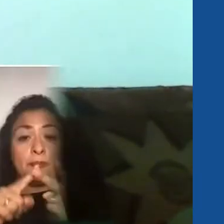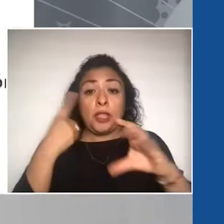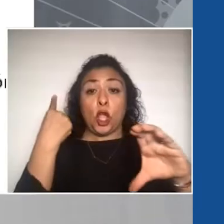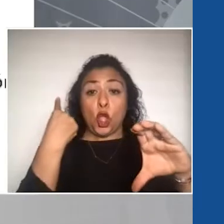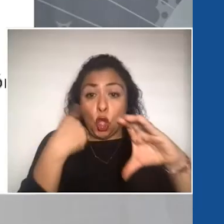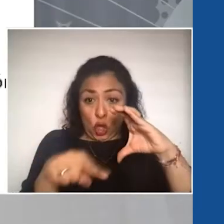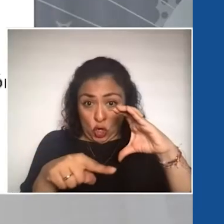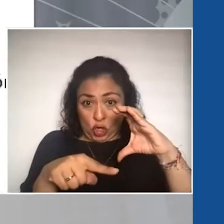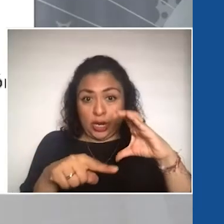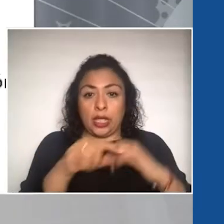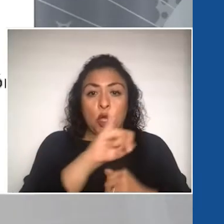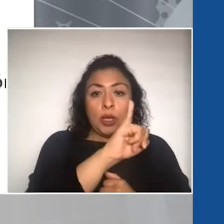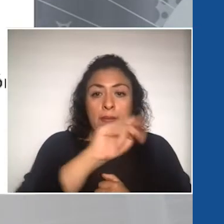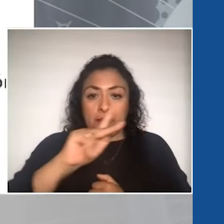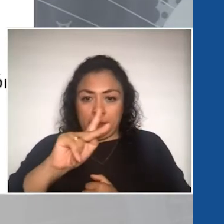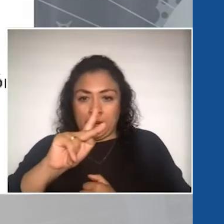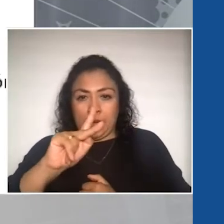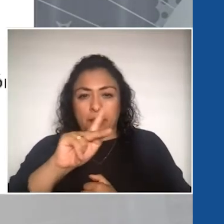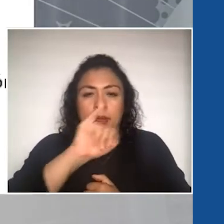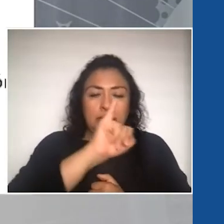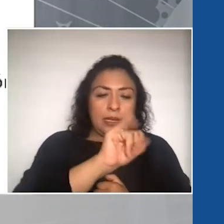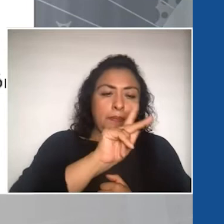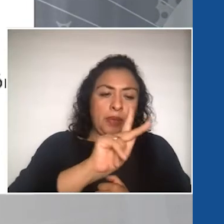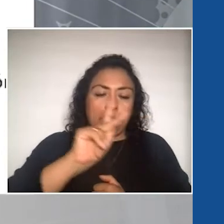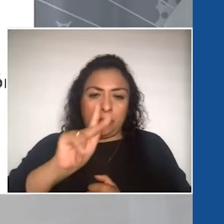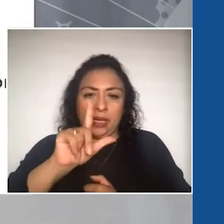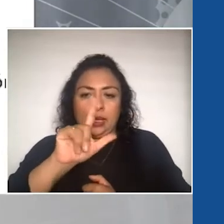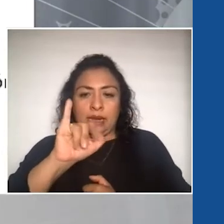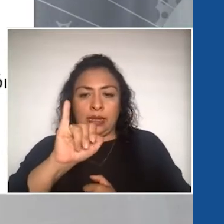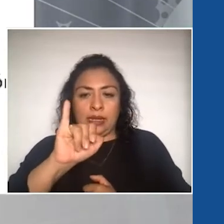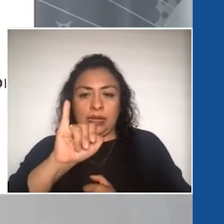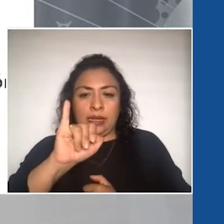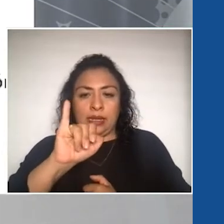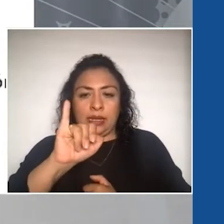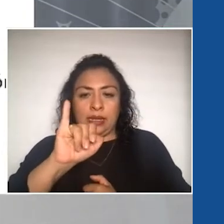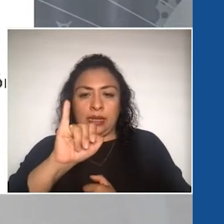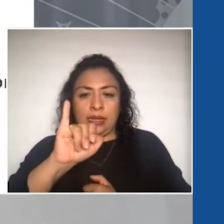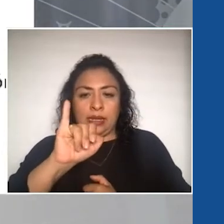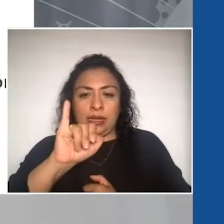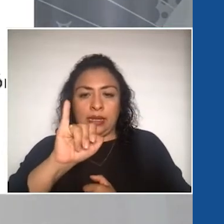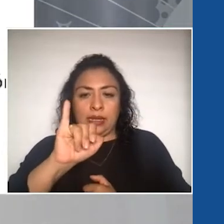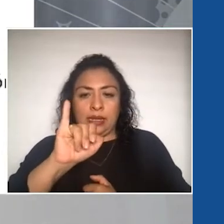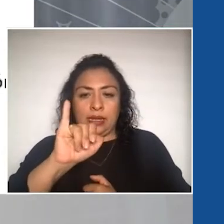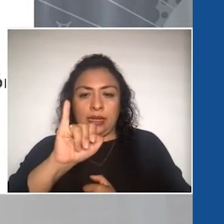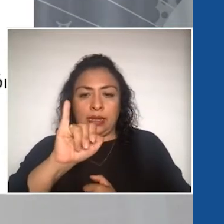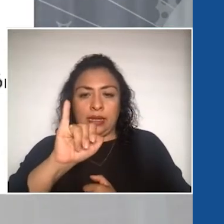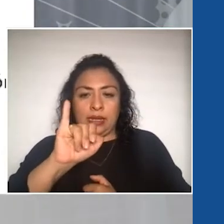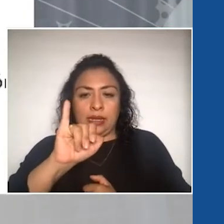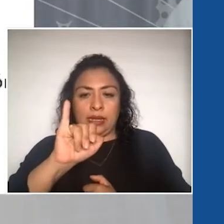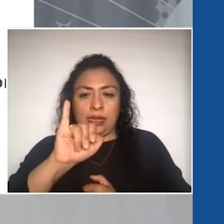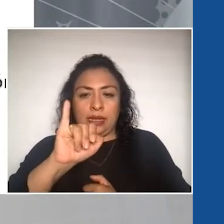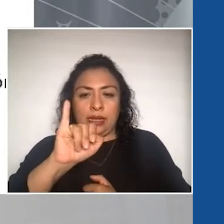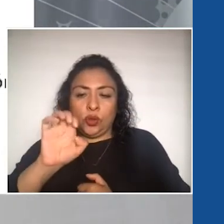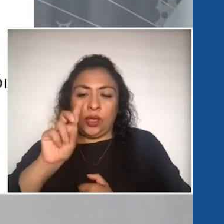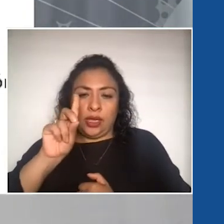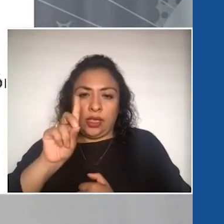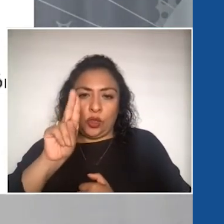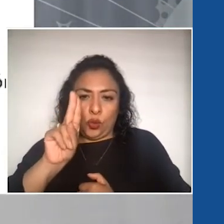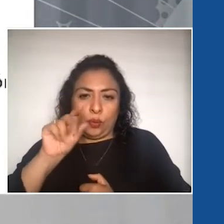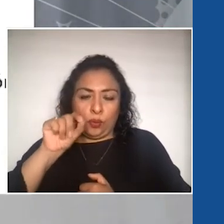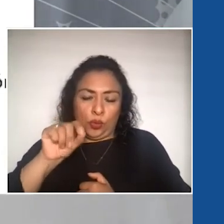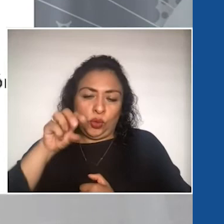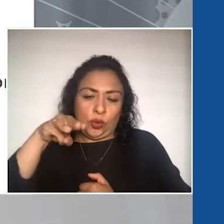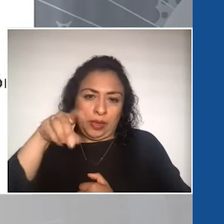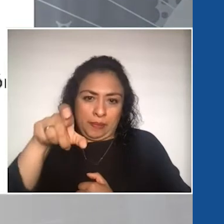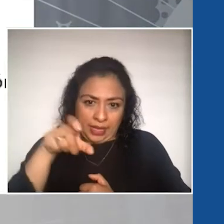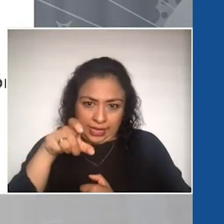electrónico, Ipleap, con doble P, la primera, ipleap, arroba, ipleap.edu.mx,